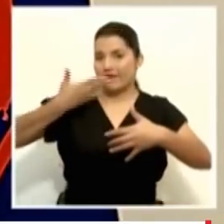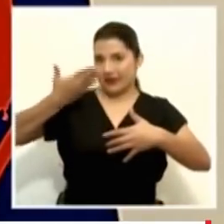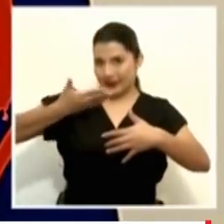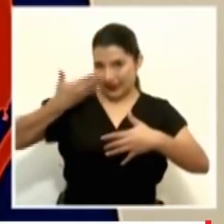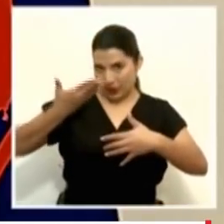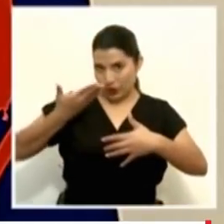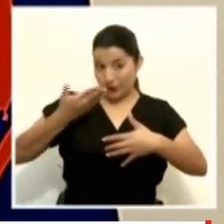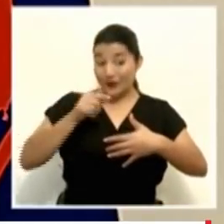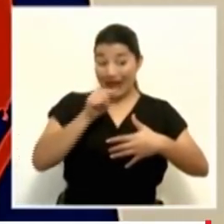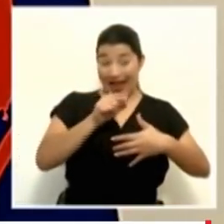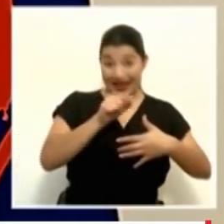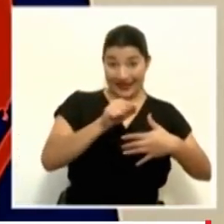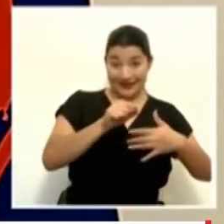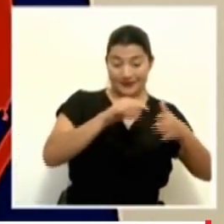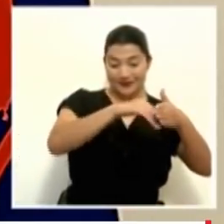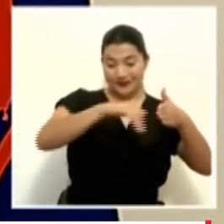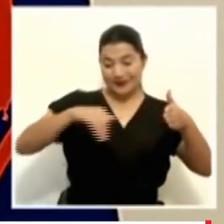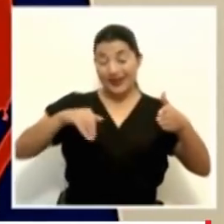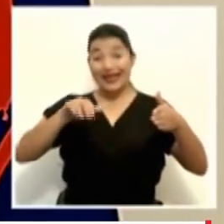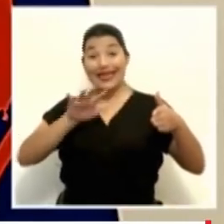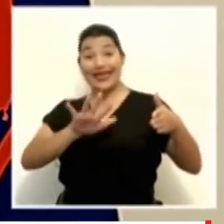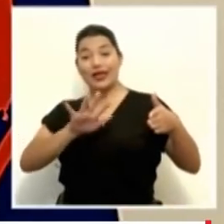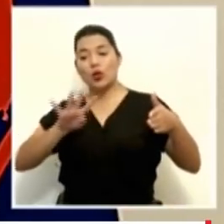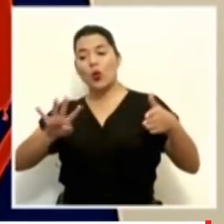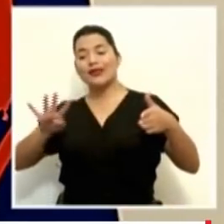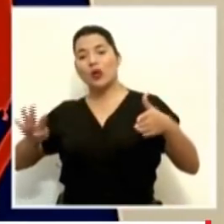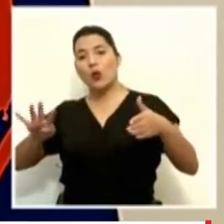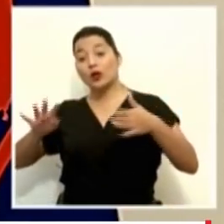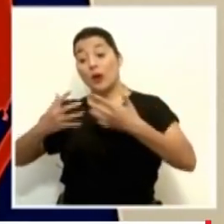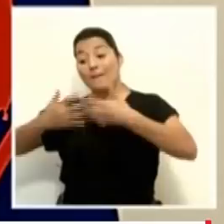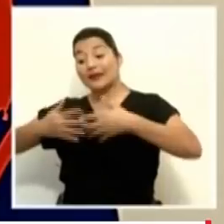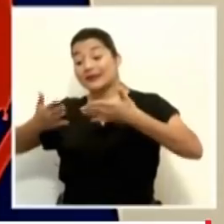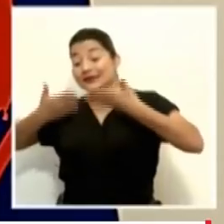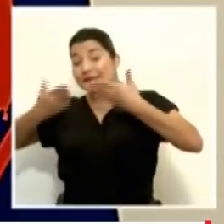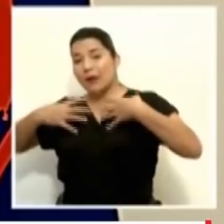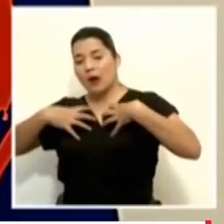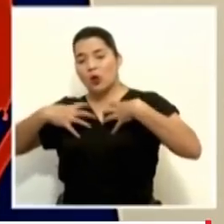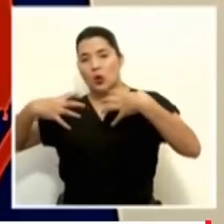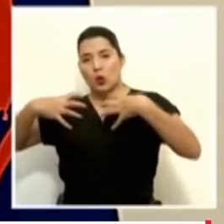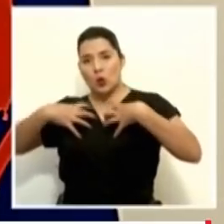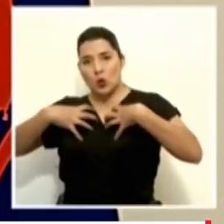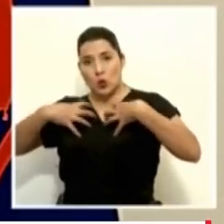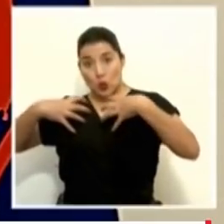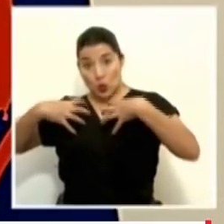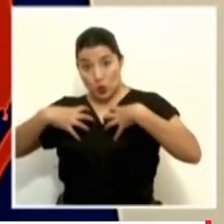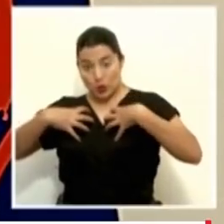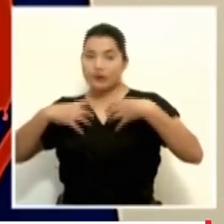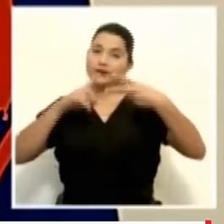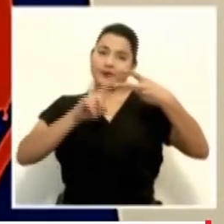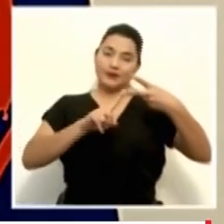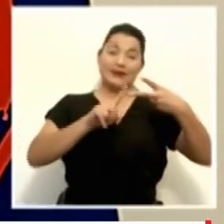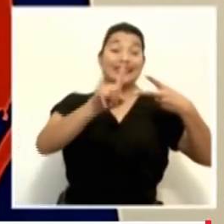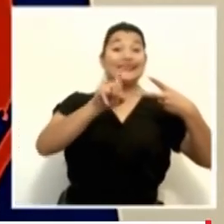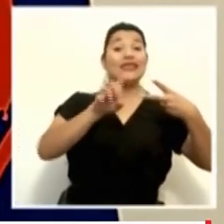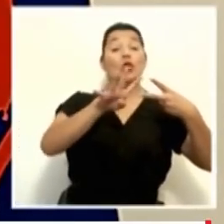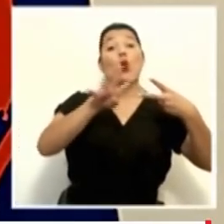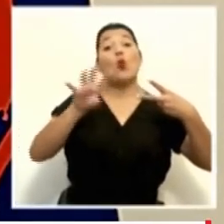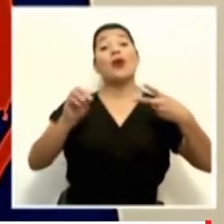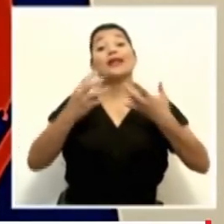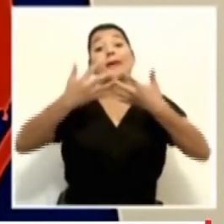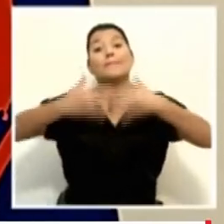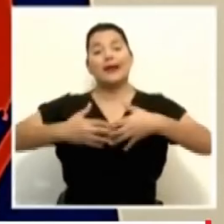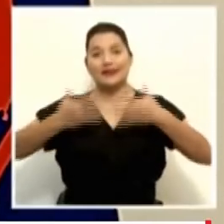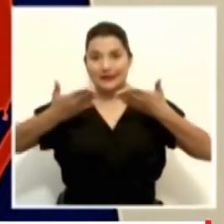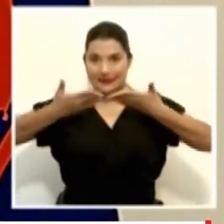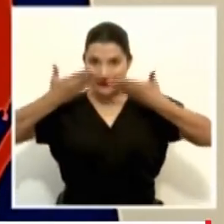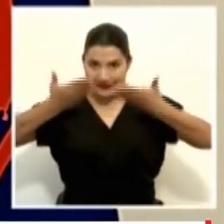544 son ventiladores pulmonares invasivos y los otros 140 son ventiladores